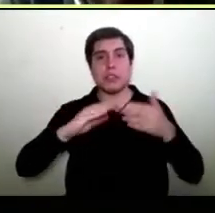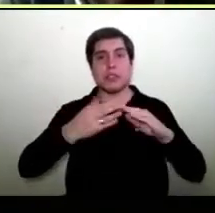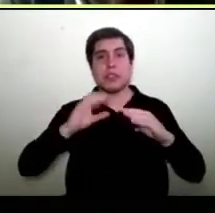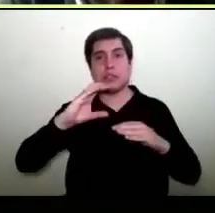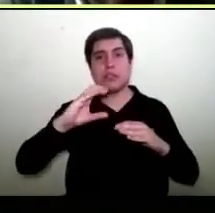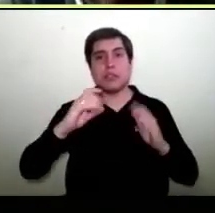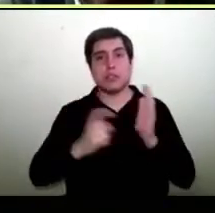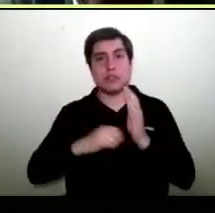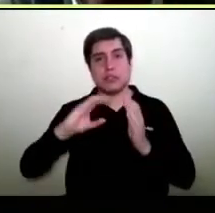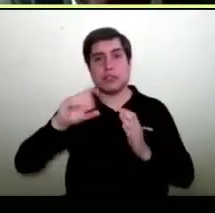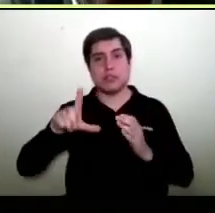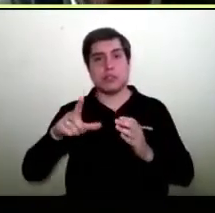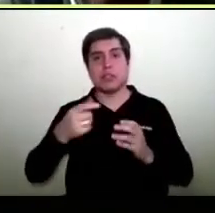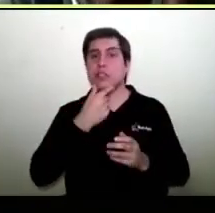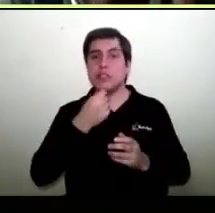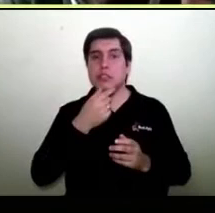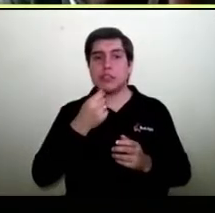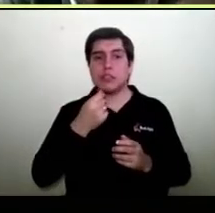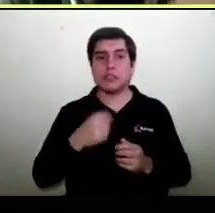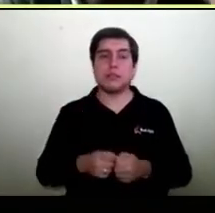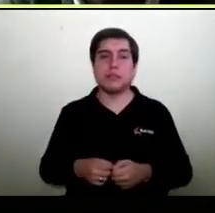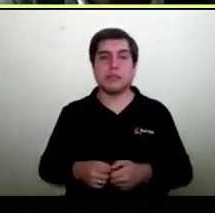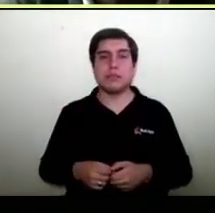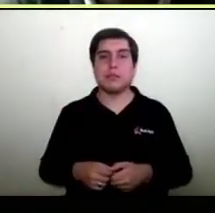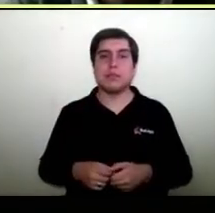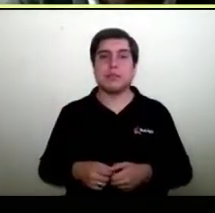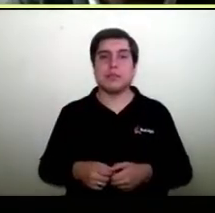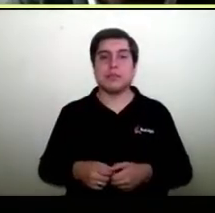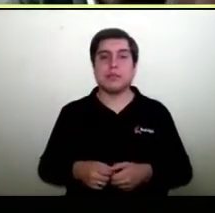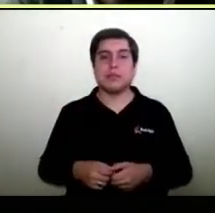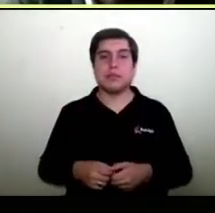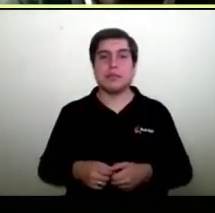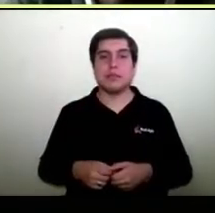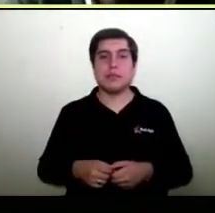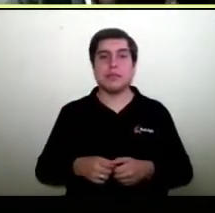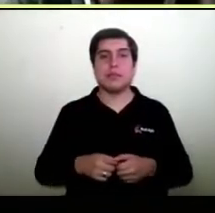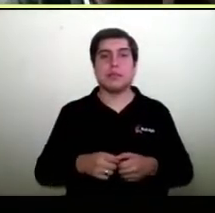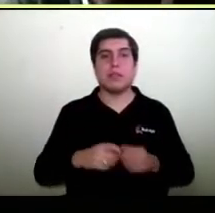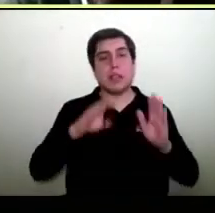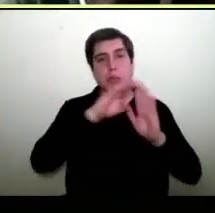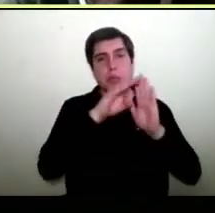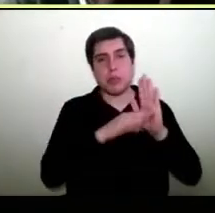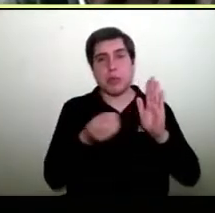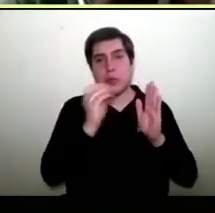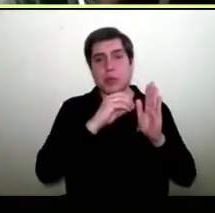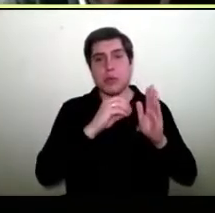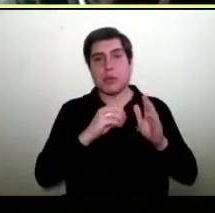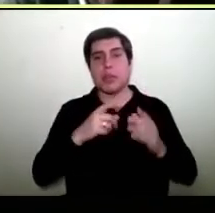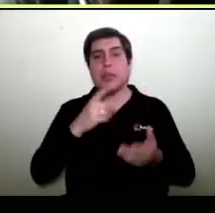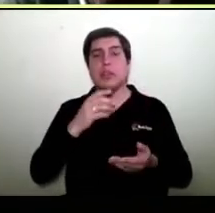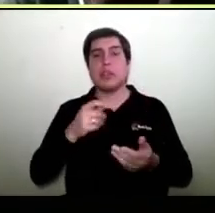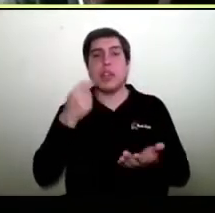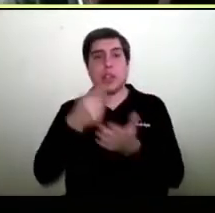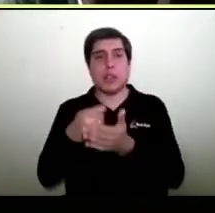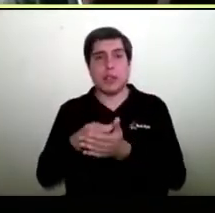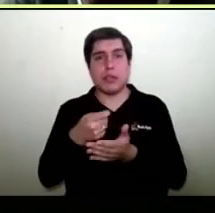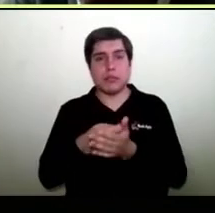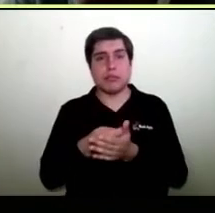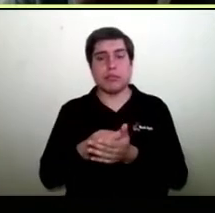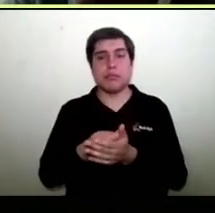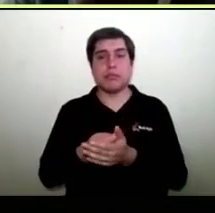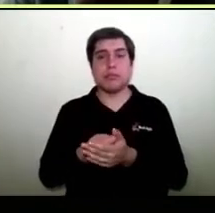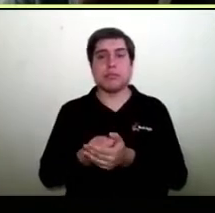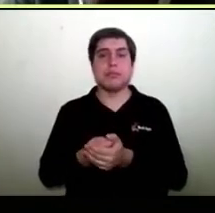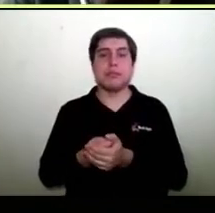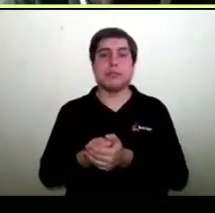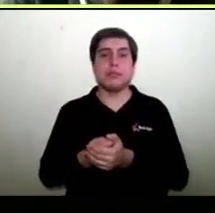he mencionado tanto, es www.comunidadc.cl, regístrate, compra tu plan, hoy día hay una promoción que en el fondo creo